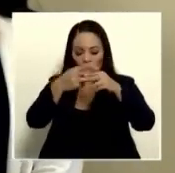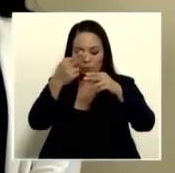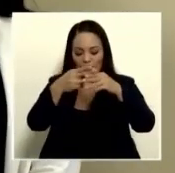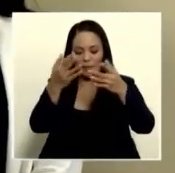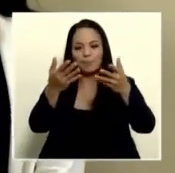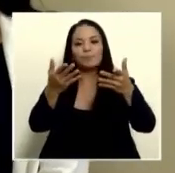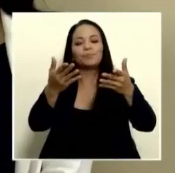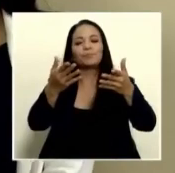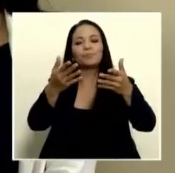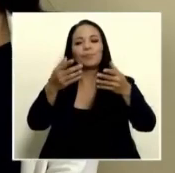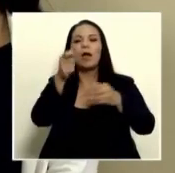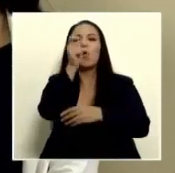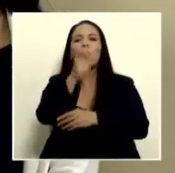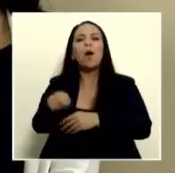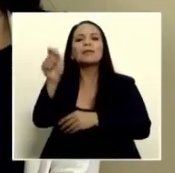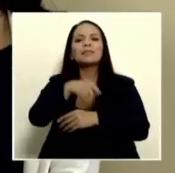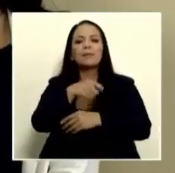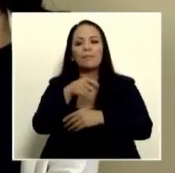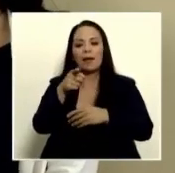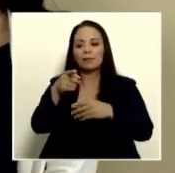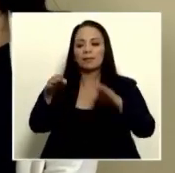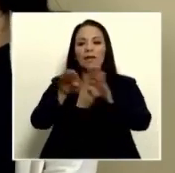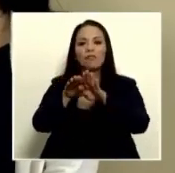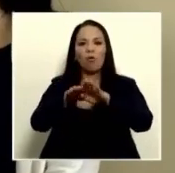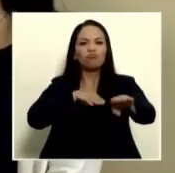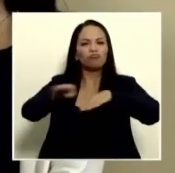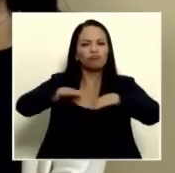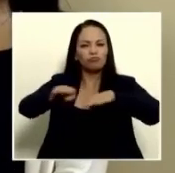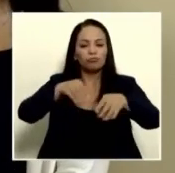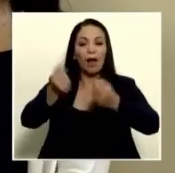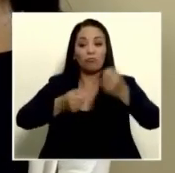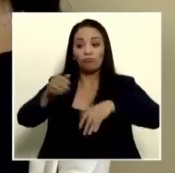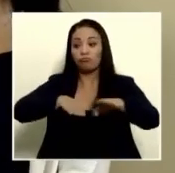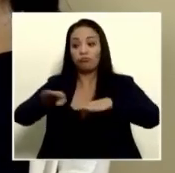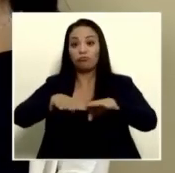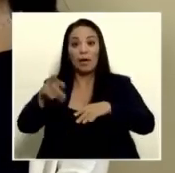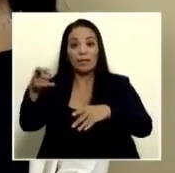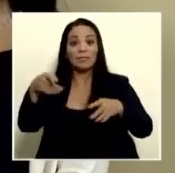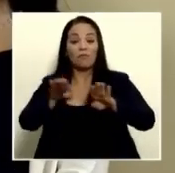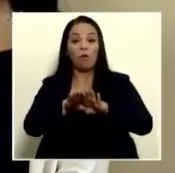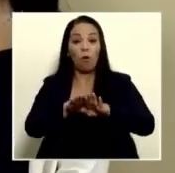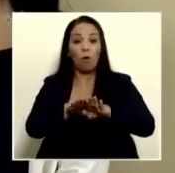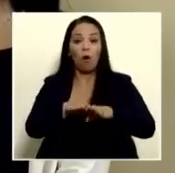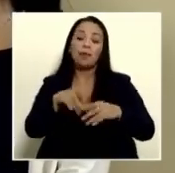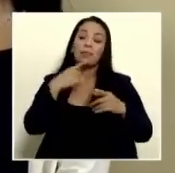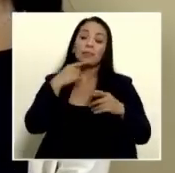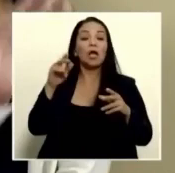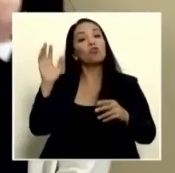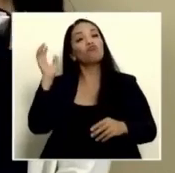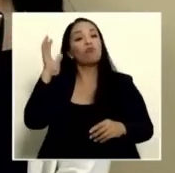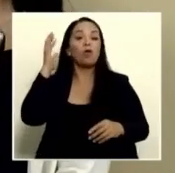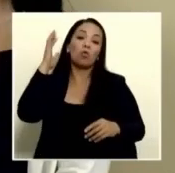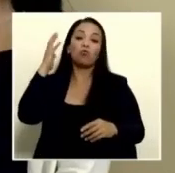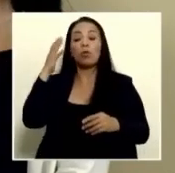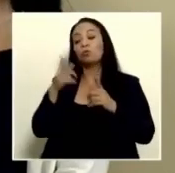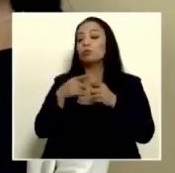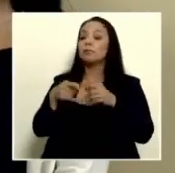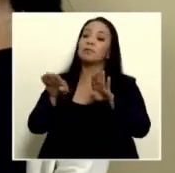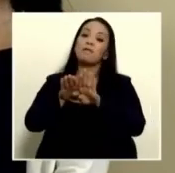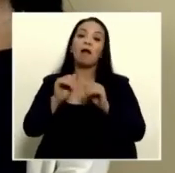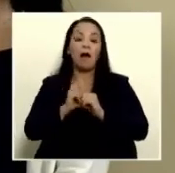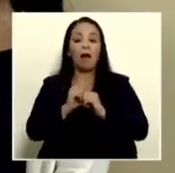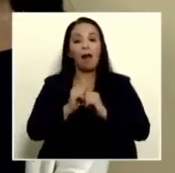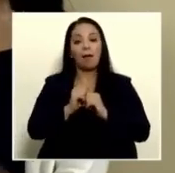de la guásima las carreras de carros ah porque había ruido había ruido había que cerrarlo